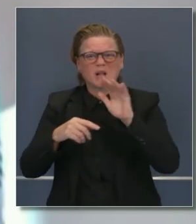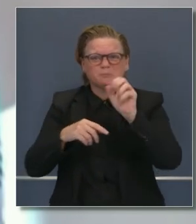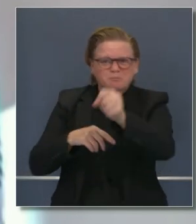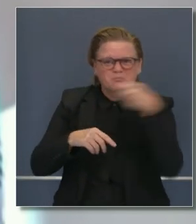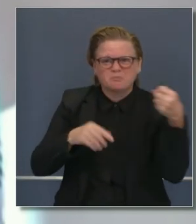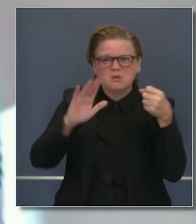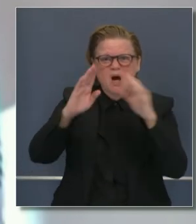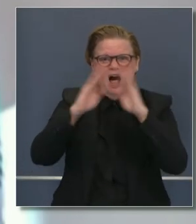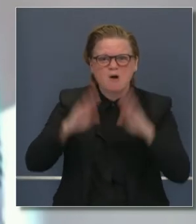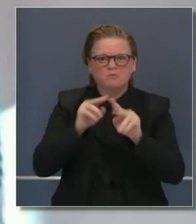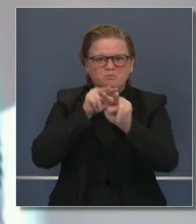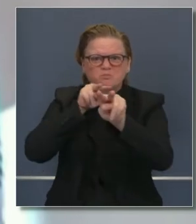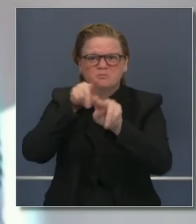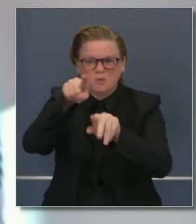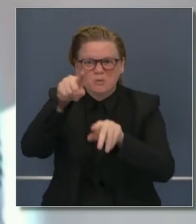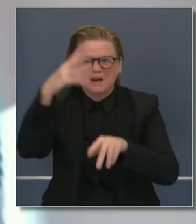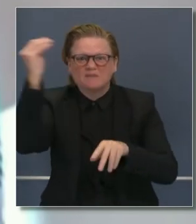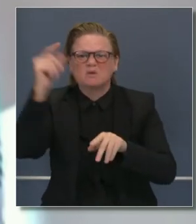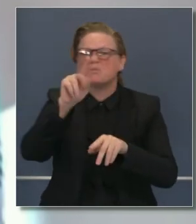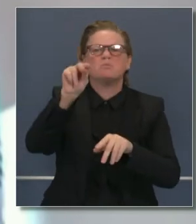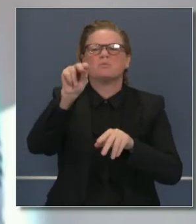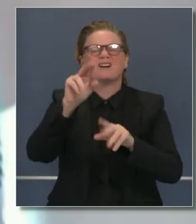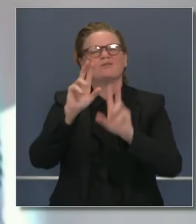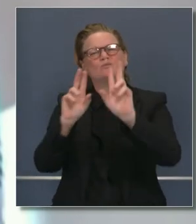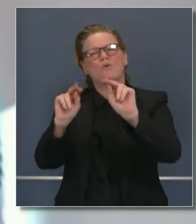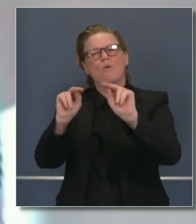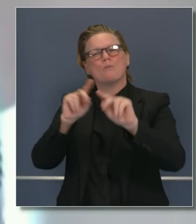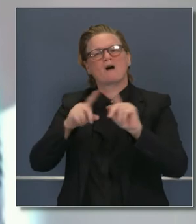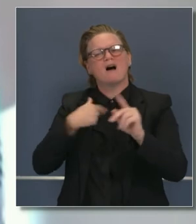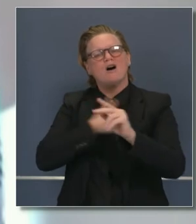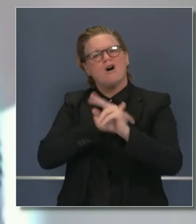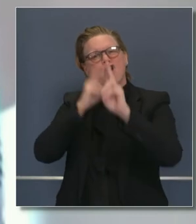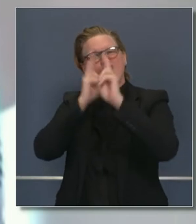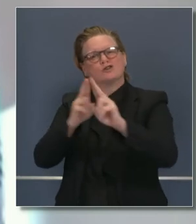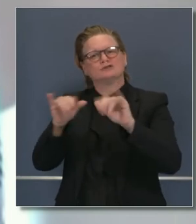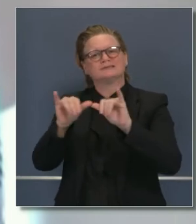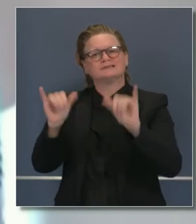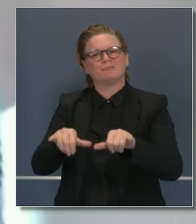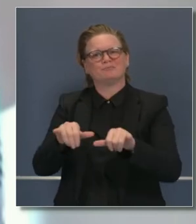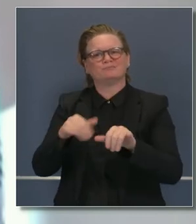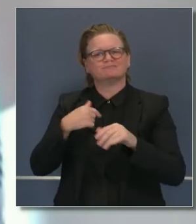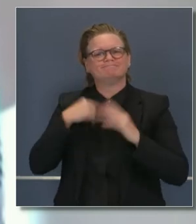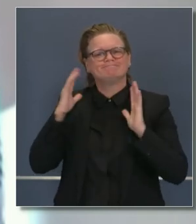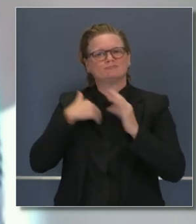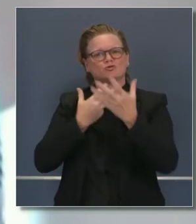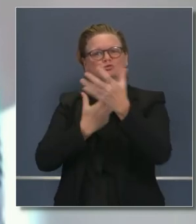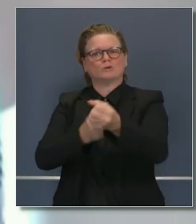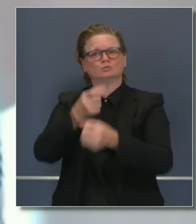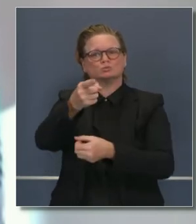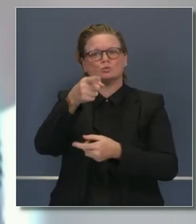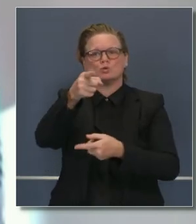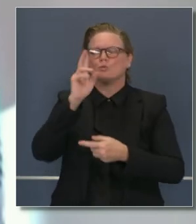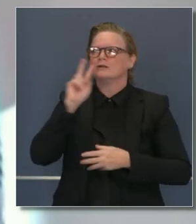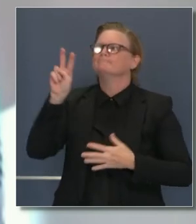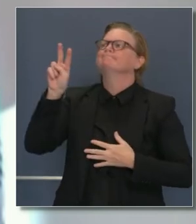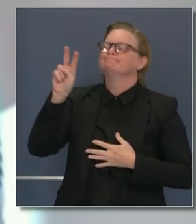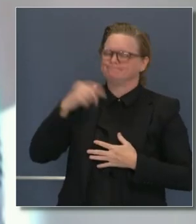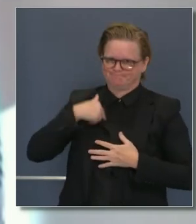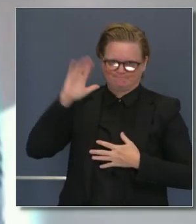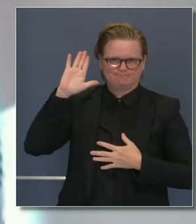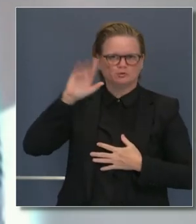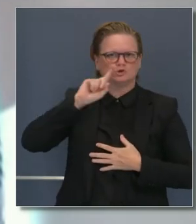le llame sistema de honor, yo lo llamo, californianos que siguen haciendo lo correcto para